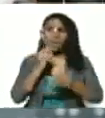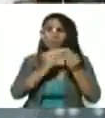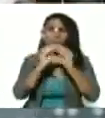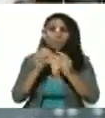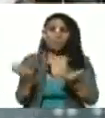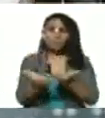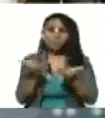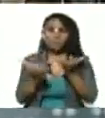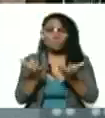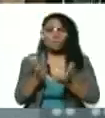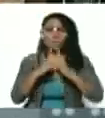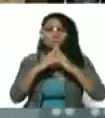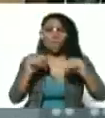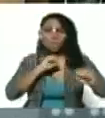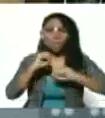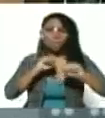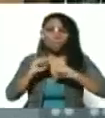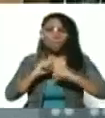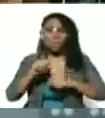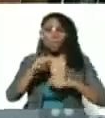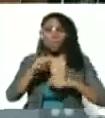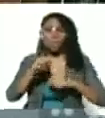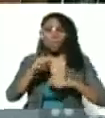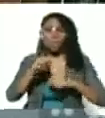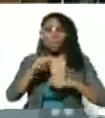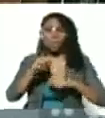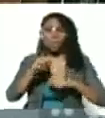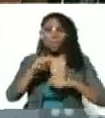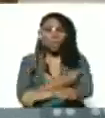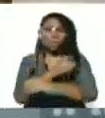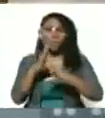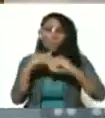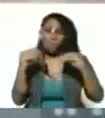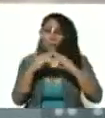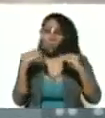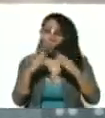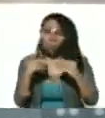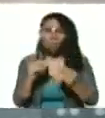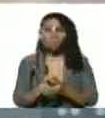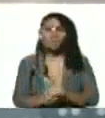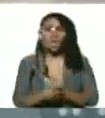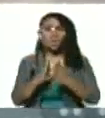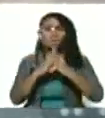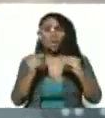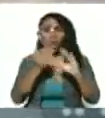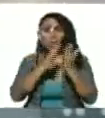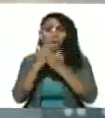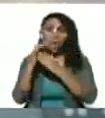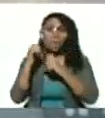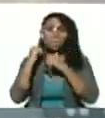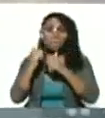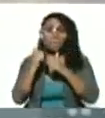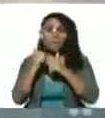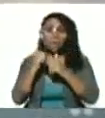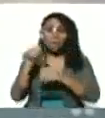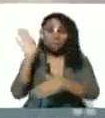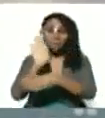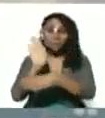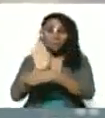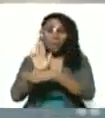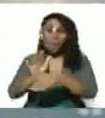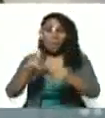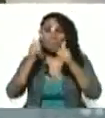cocinera todo el movimiento de las madres cocineras toda la comunidad bien protegido padrino bien